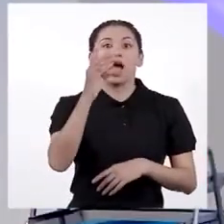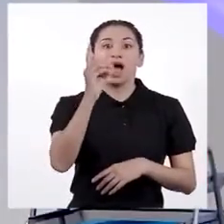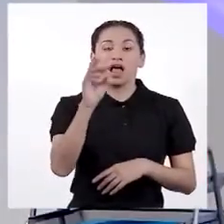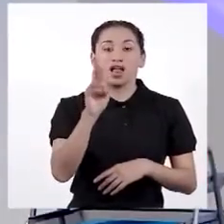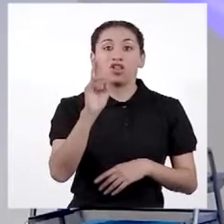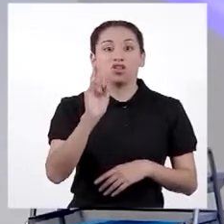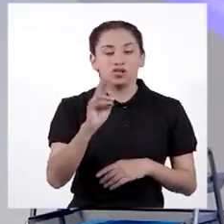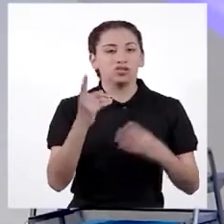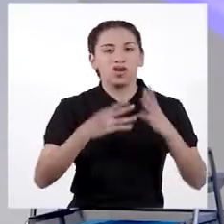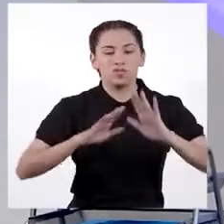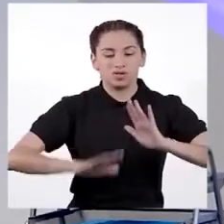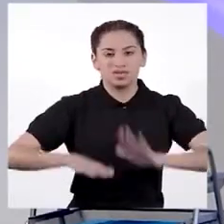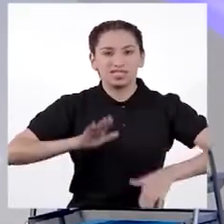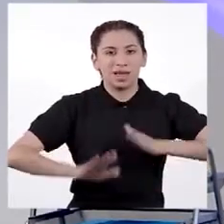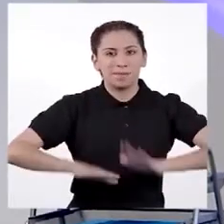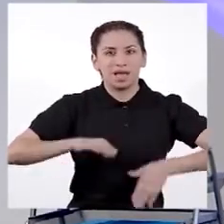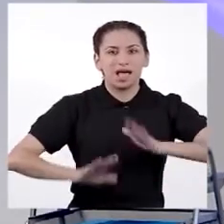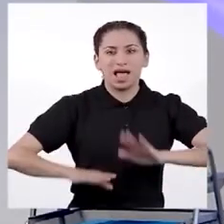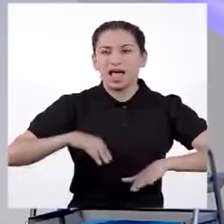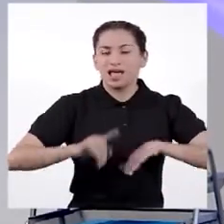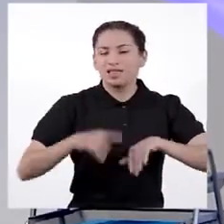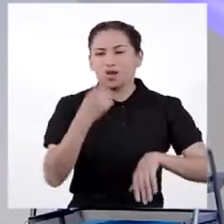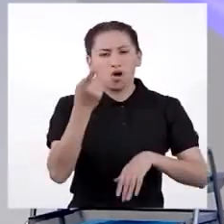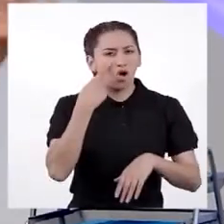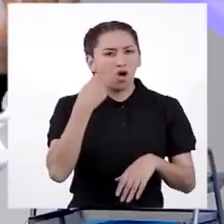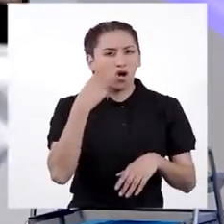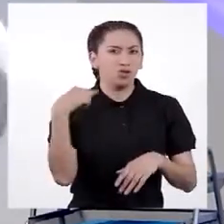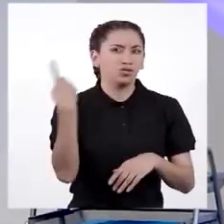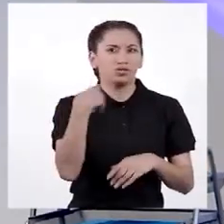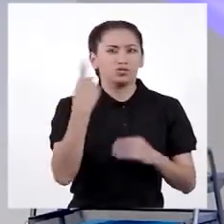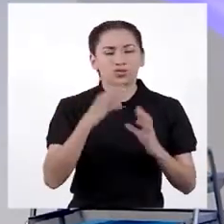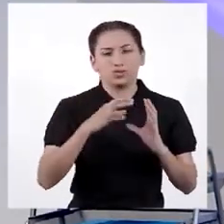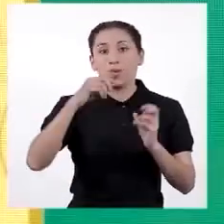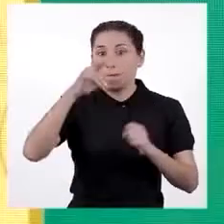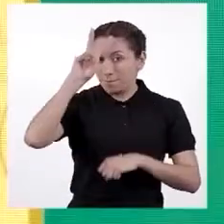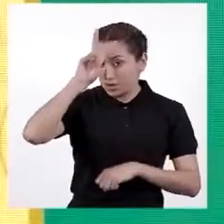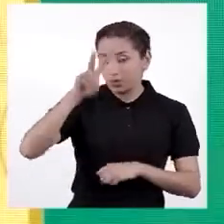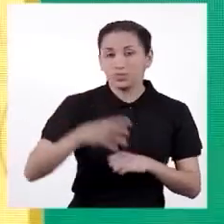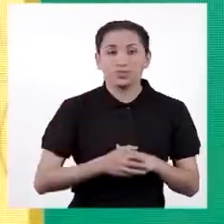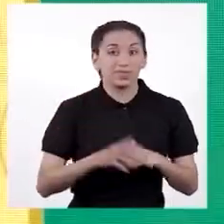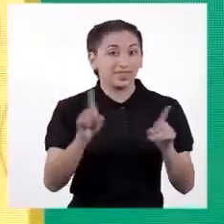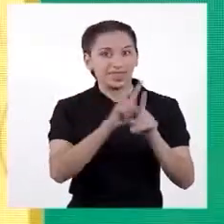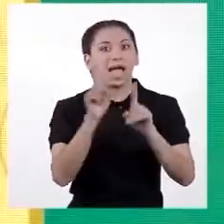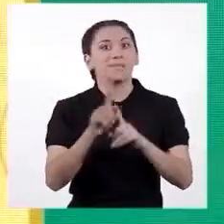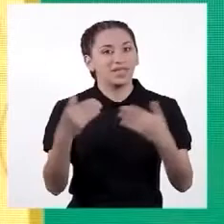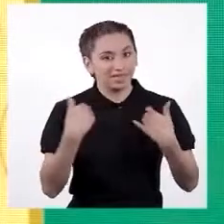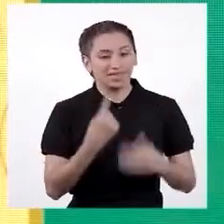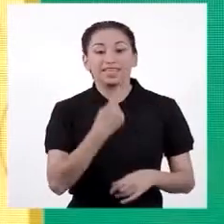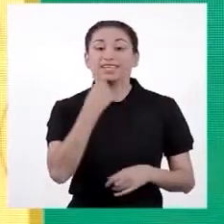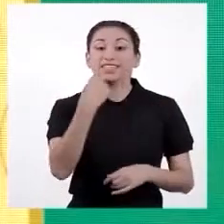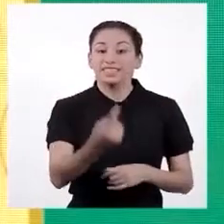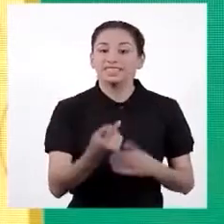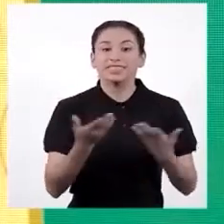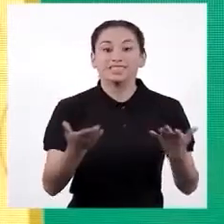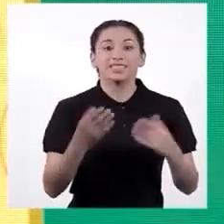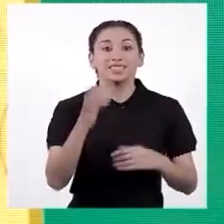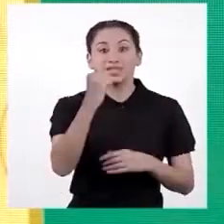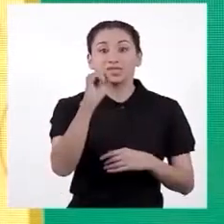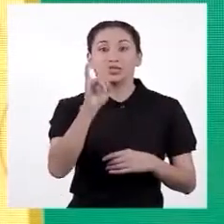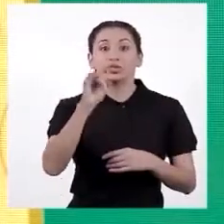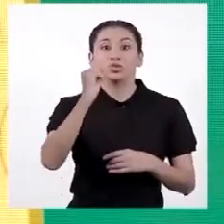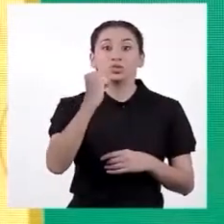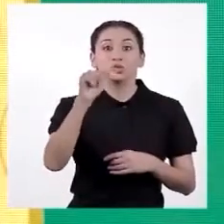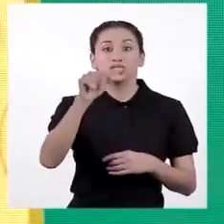zapateador de atajo de negritos del Carmen más importante y reconocido de nuestro país. También tenemos que mencionar a